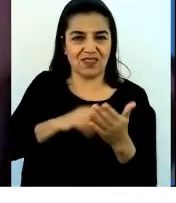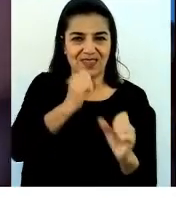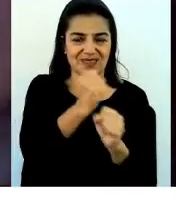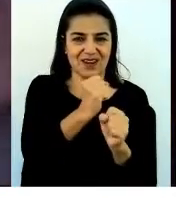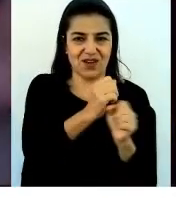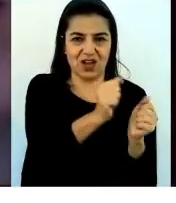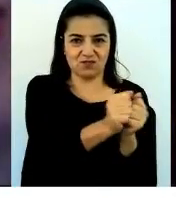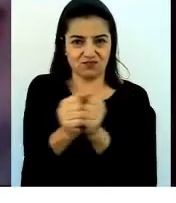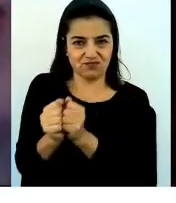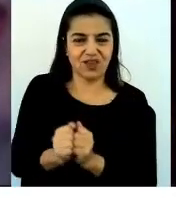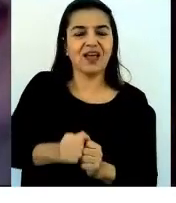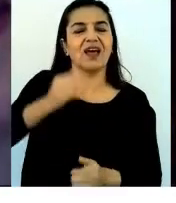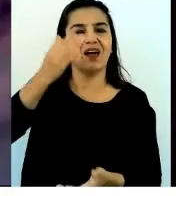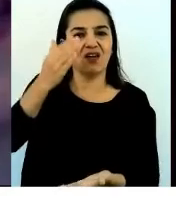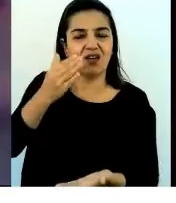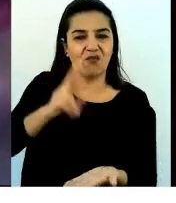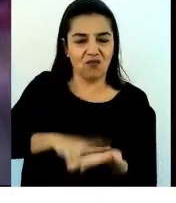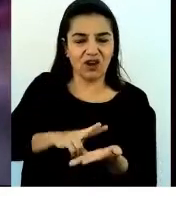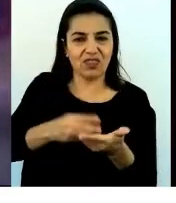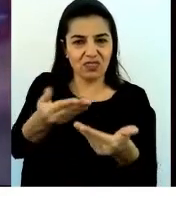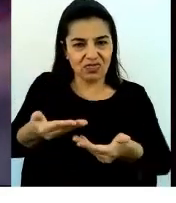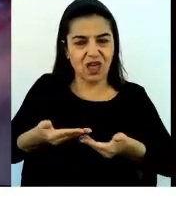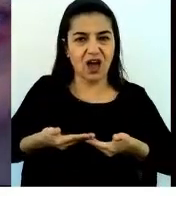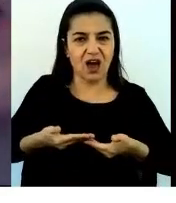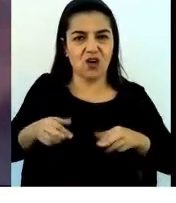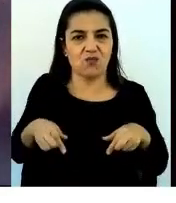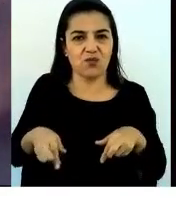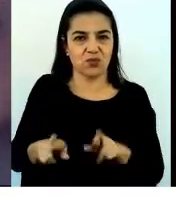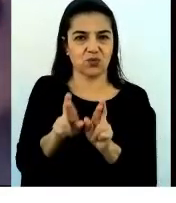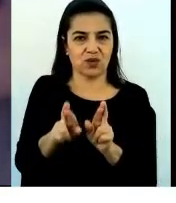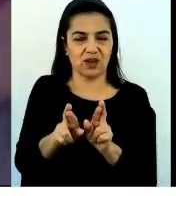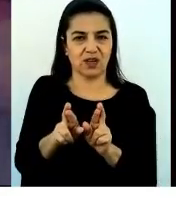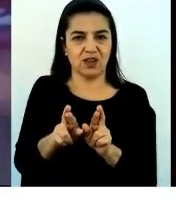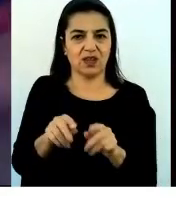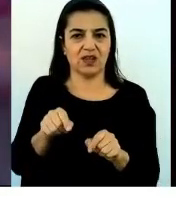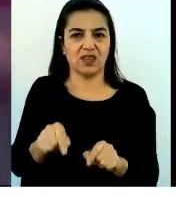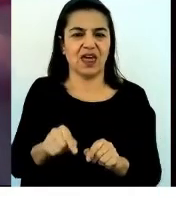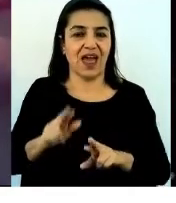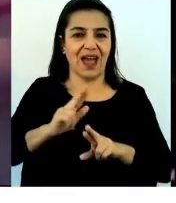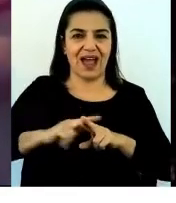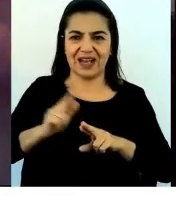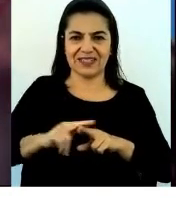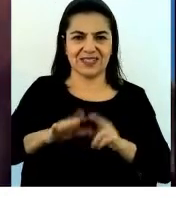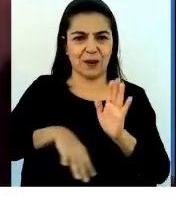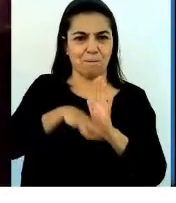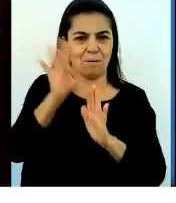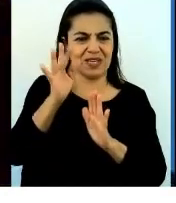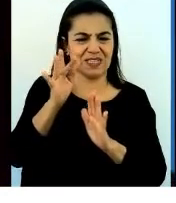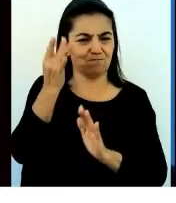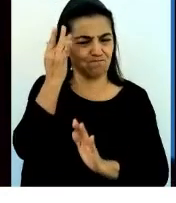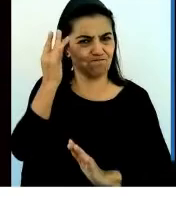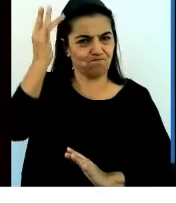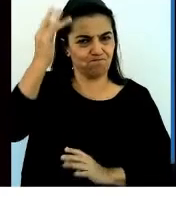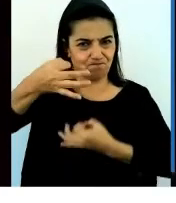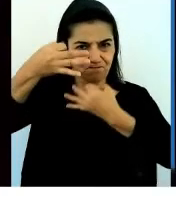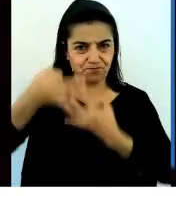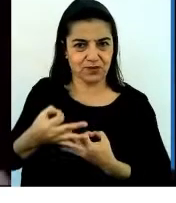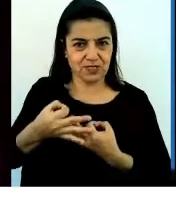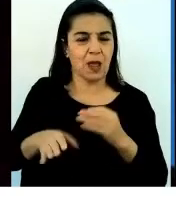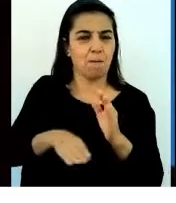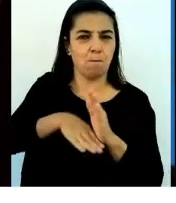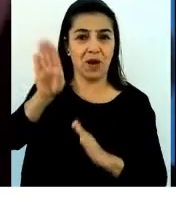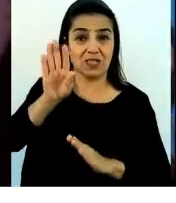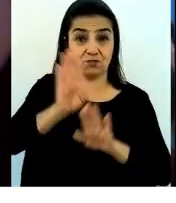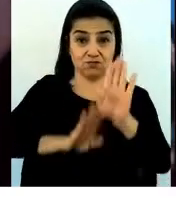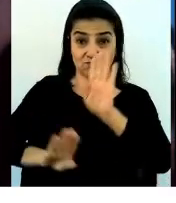y deben darnos la oportunidad de hacerlos de manera más lógica y más sostenible. De